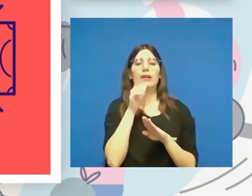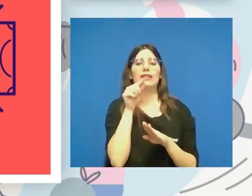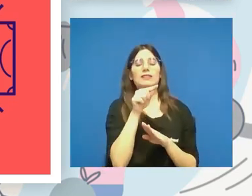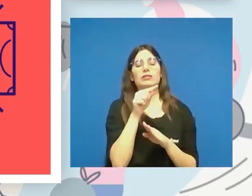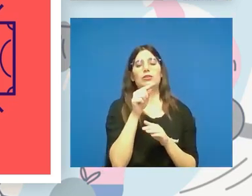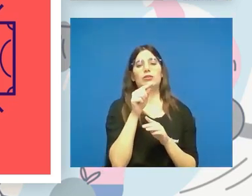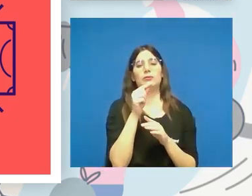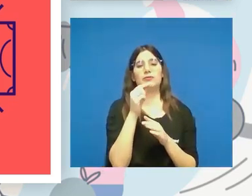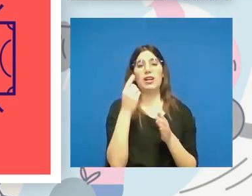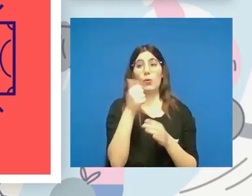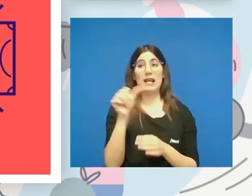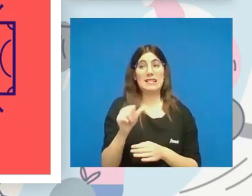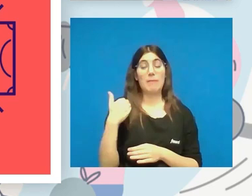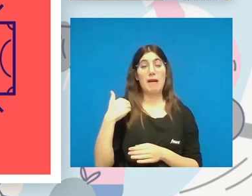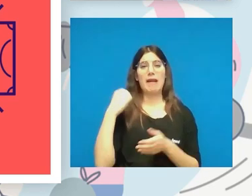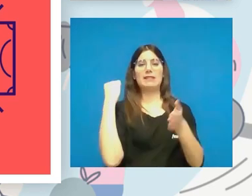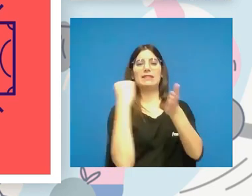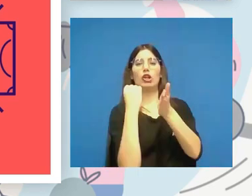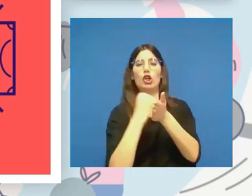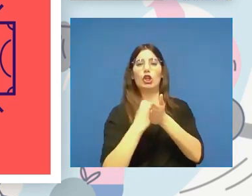presentaron hace unas semanas de los Juegos de París.